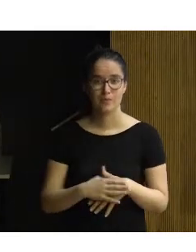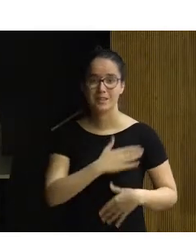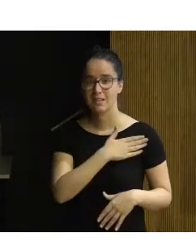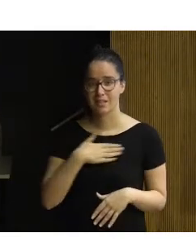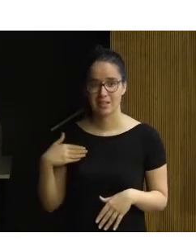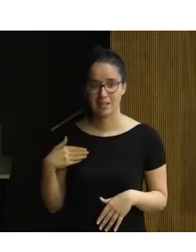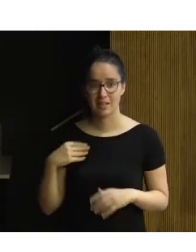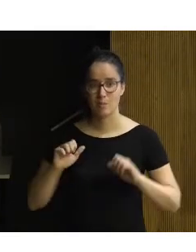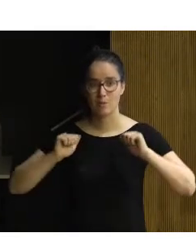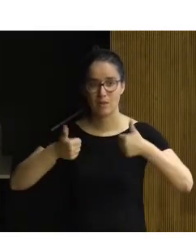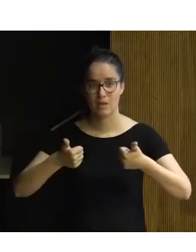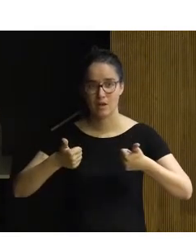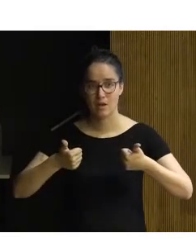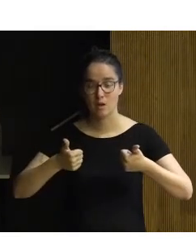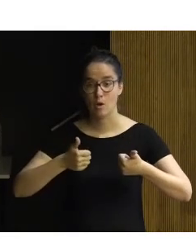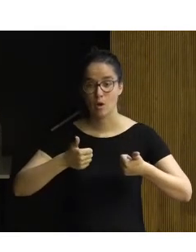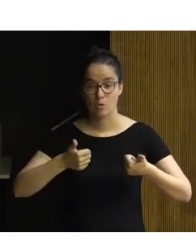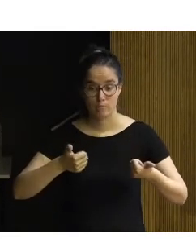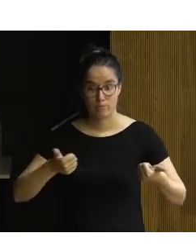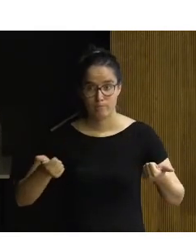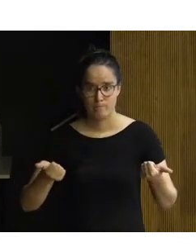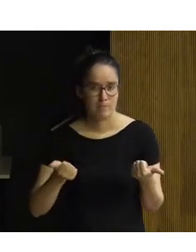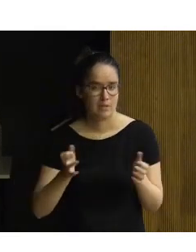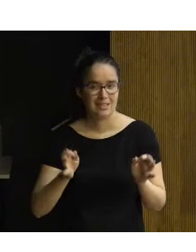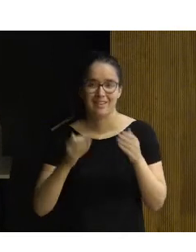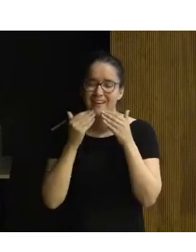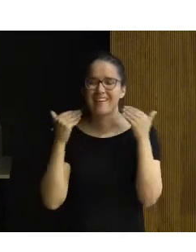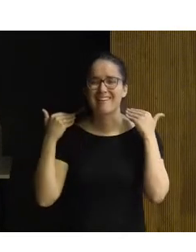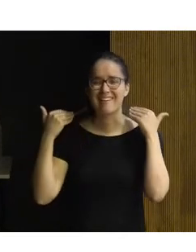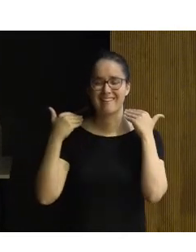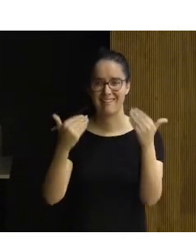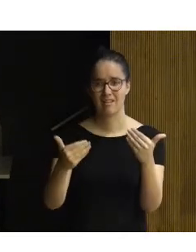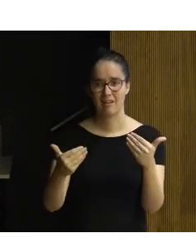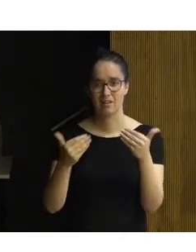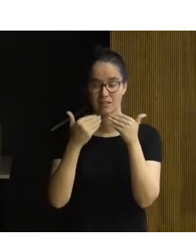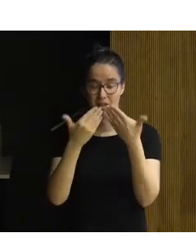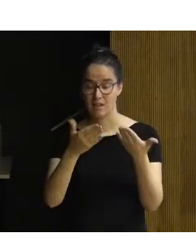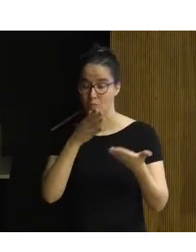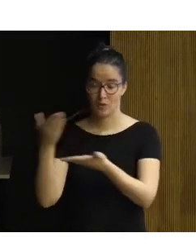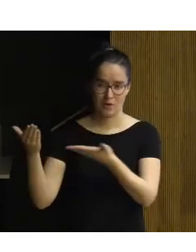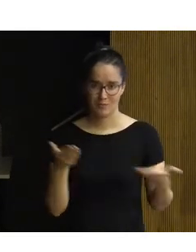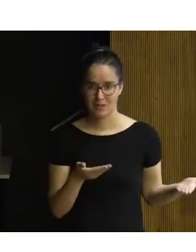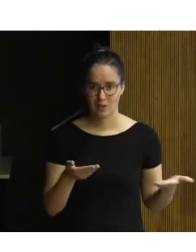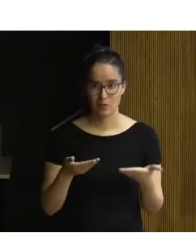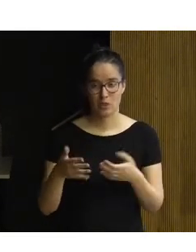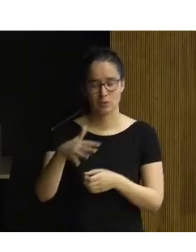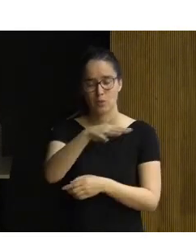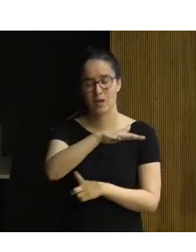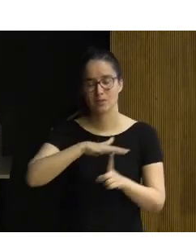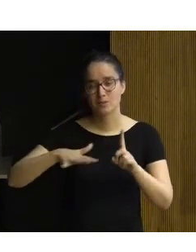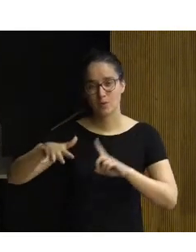Quería comenzar porque no puedo hacerlo de otra manera, por agradecer a Alman el acogernos aquí. Es un entorno